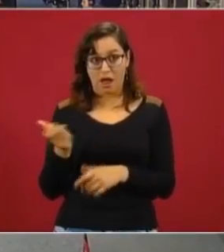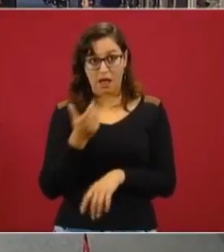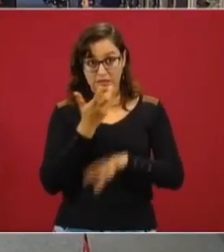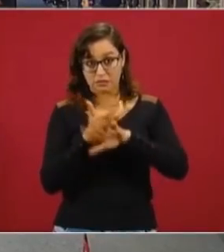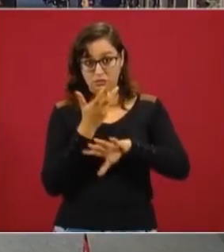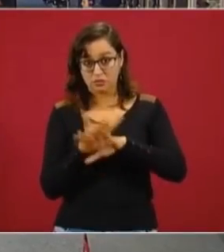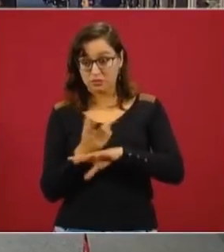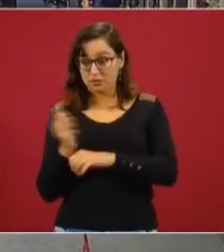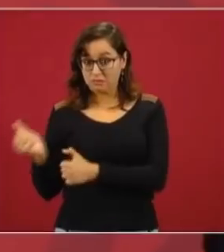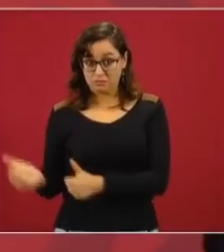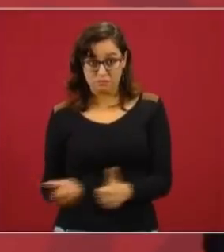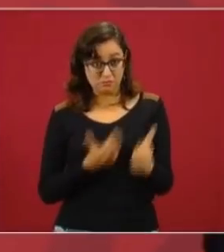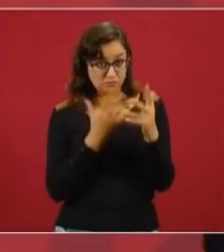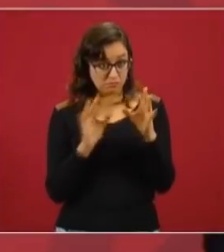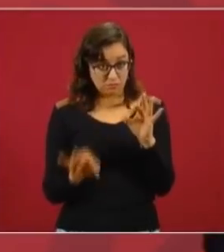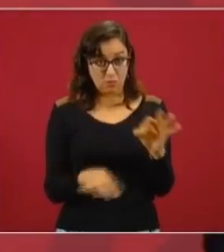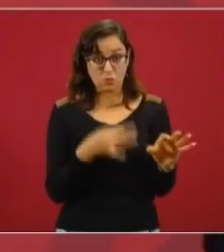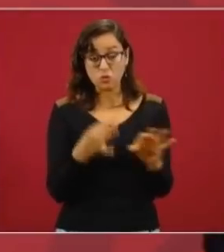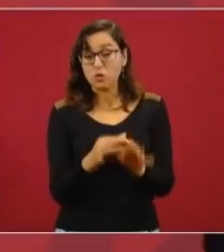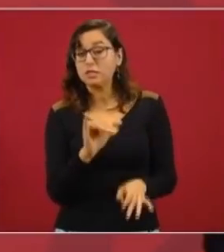avanzando.